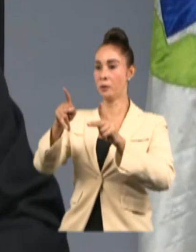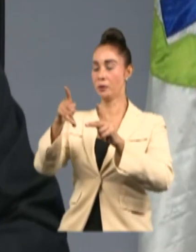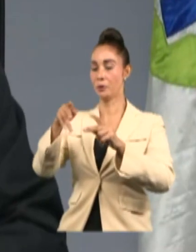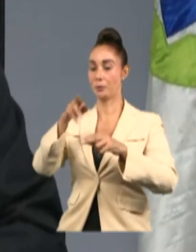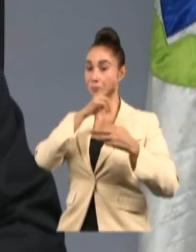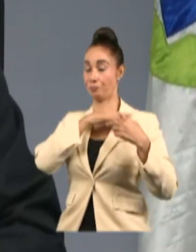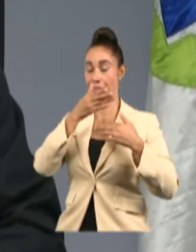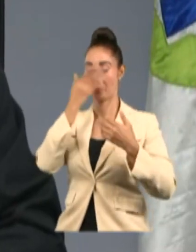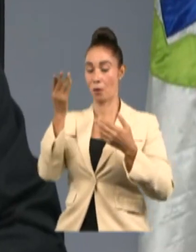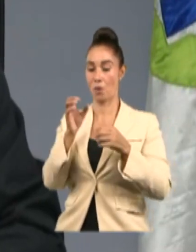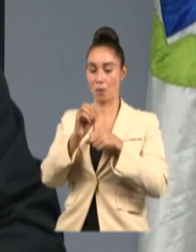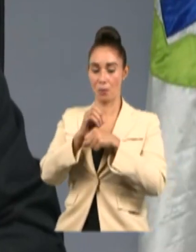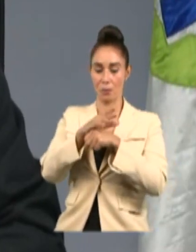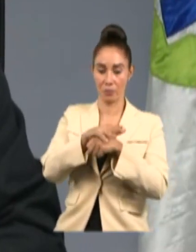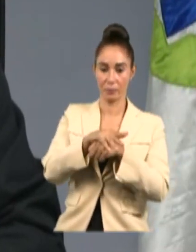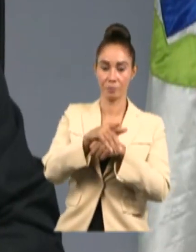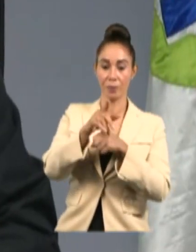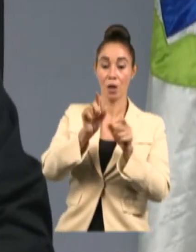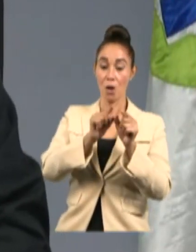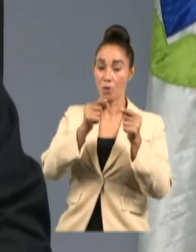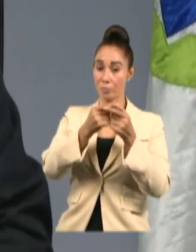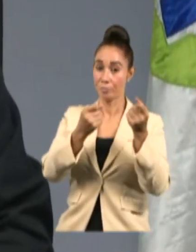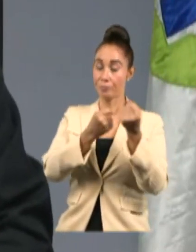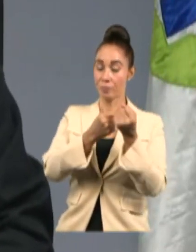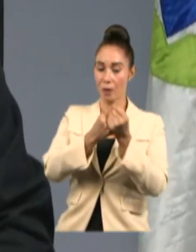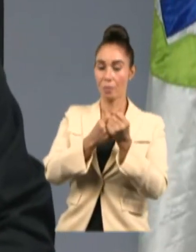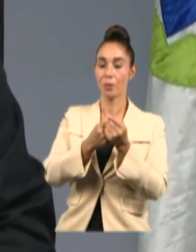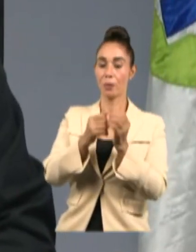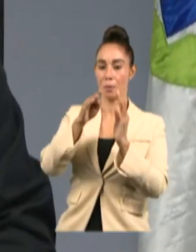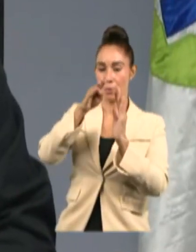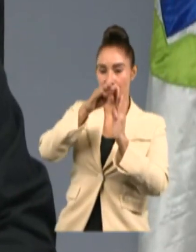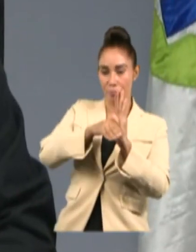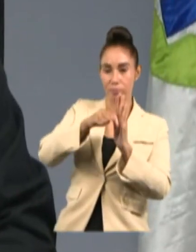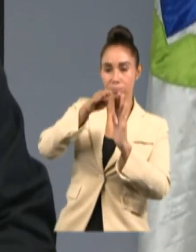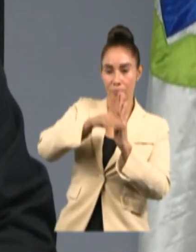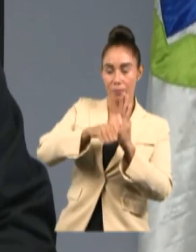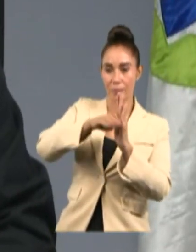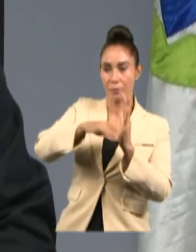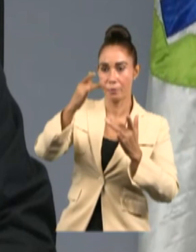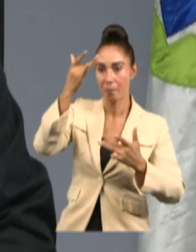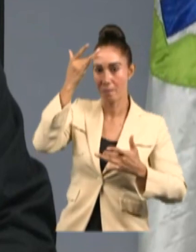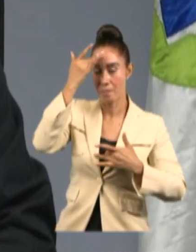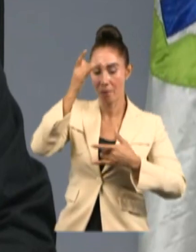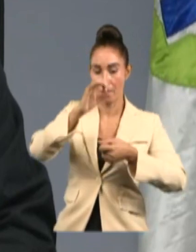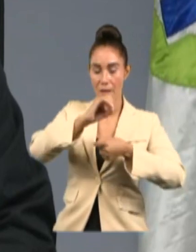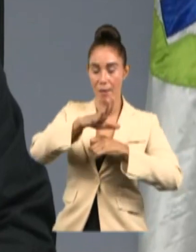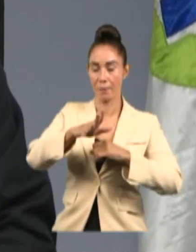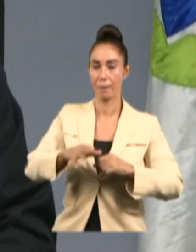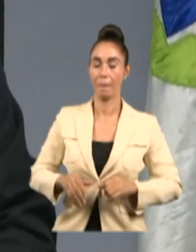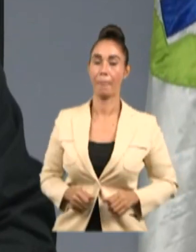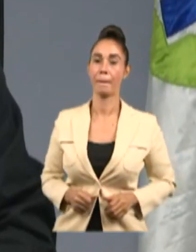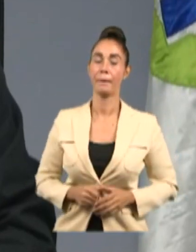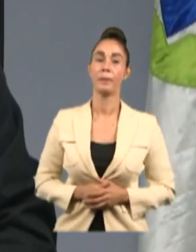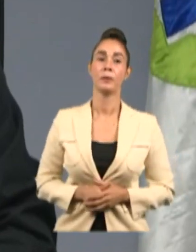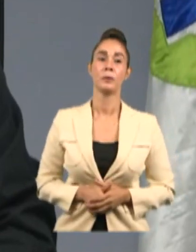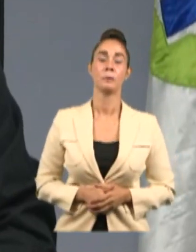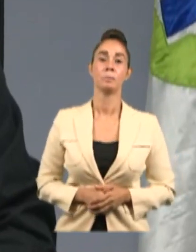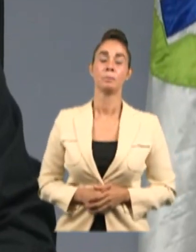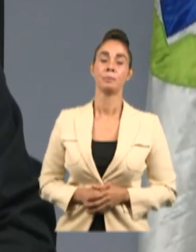y facilitar la reducción de los casos en las distintas provincias.